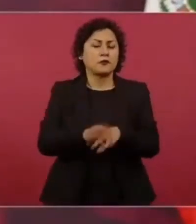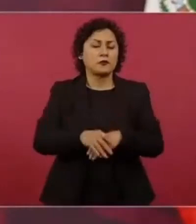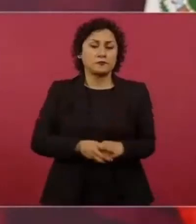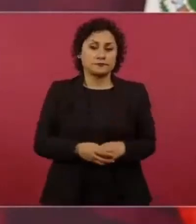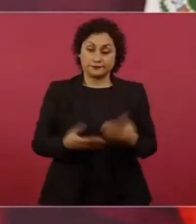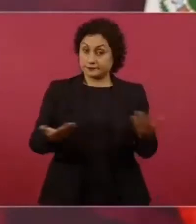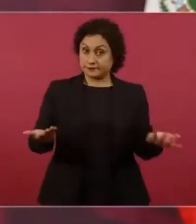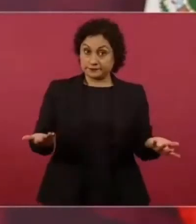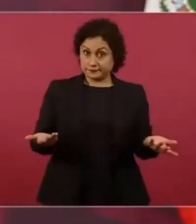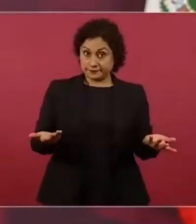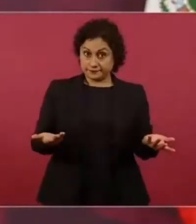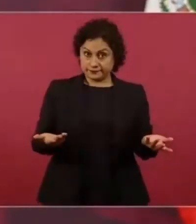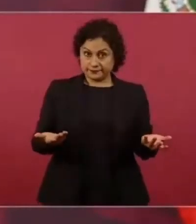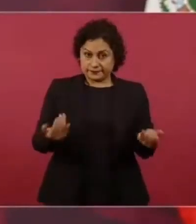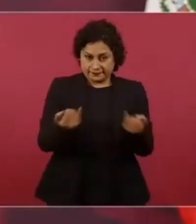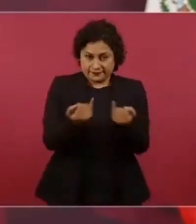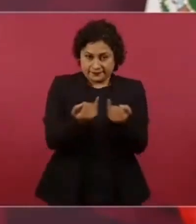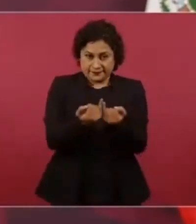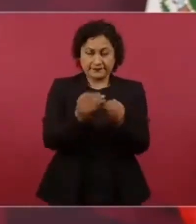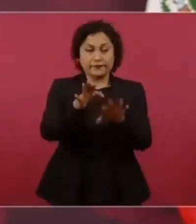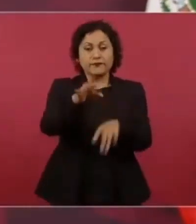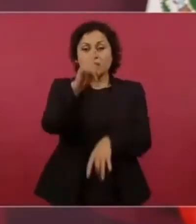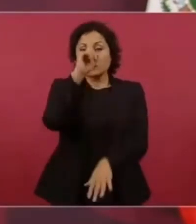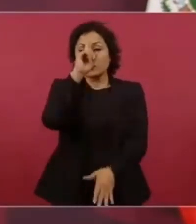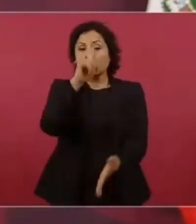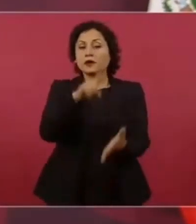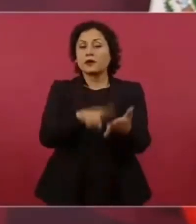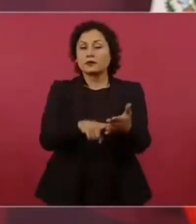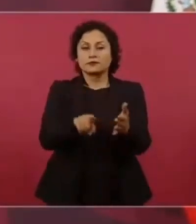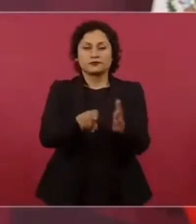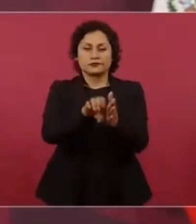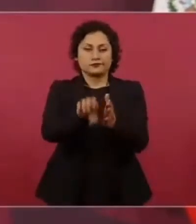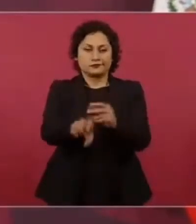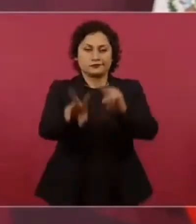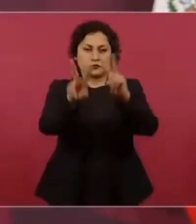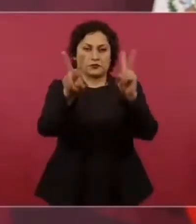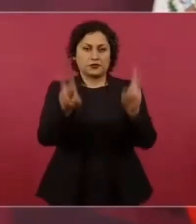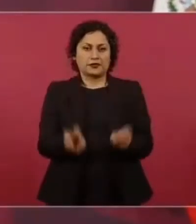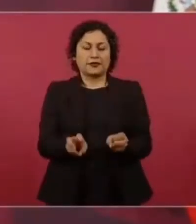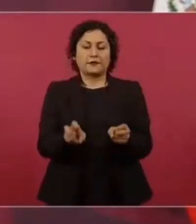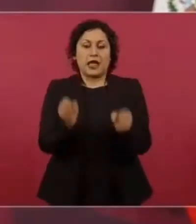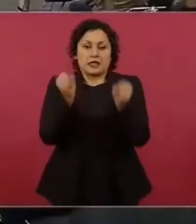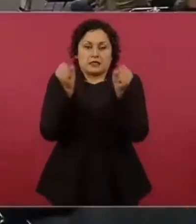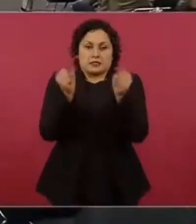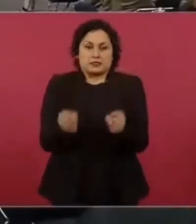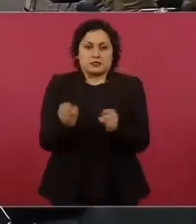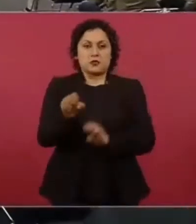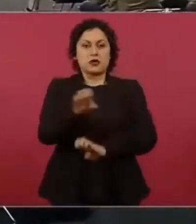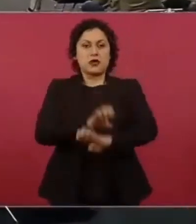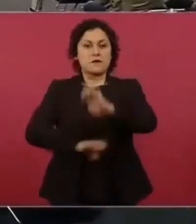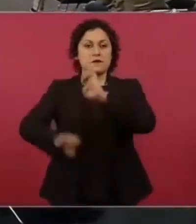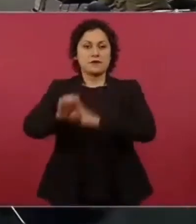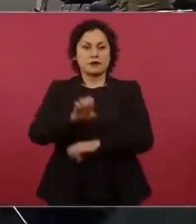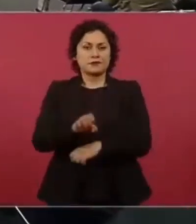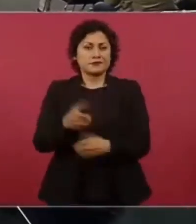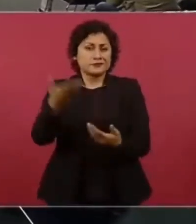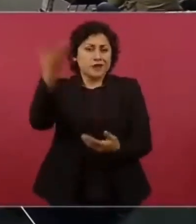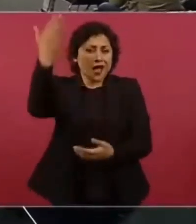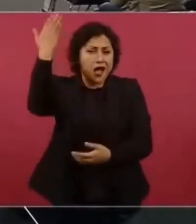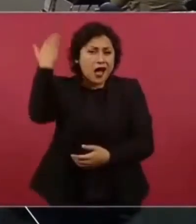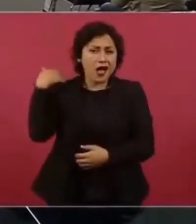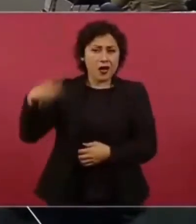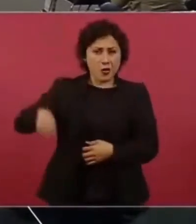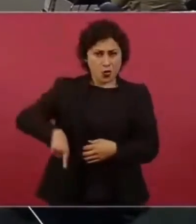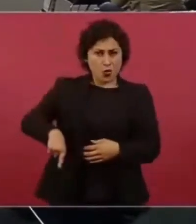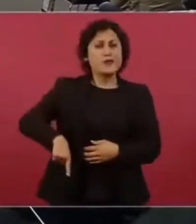imagínense, las aseguradoras. El gobierno tenía una